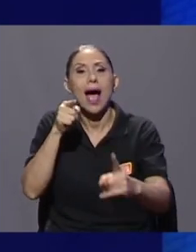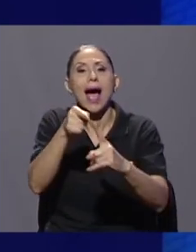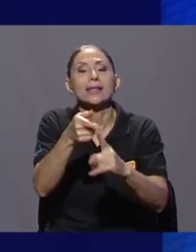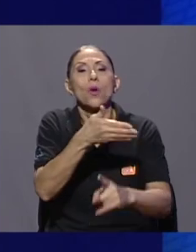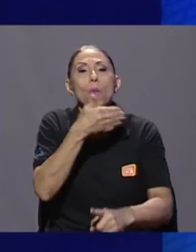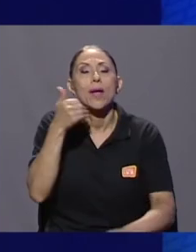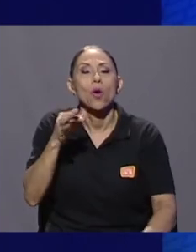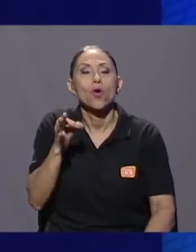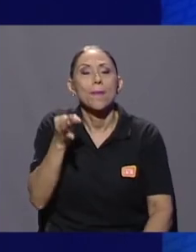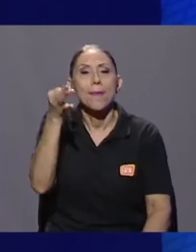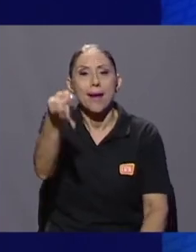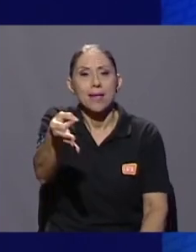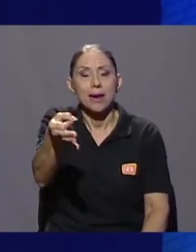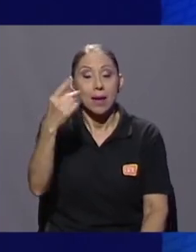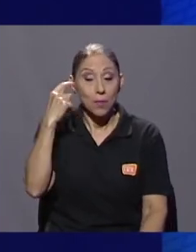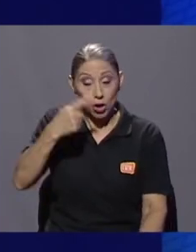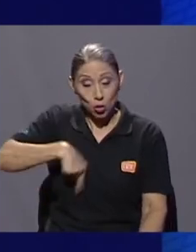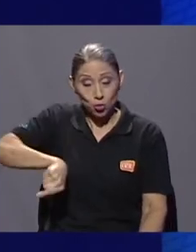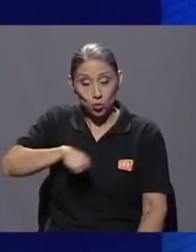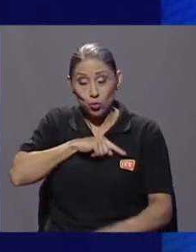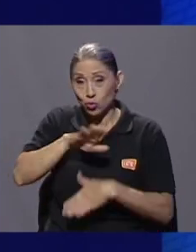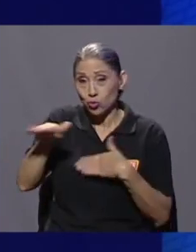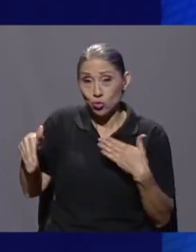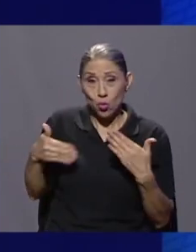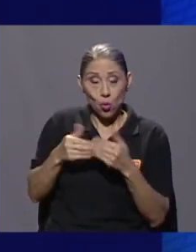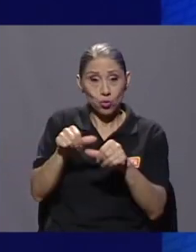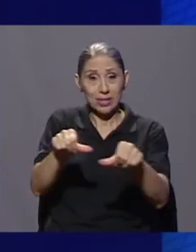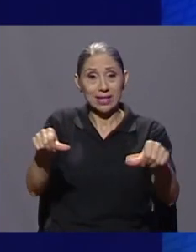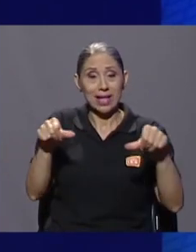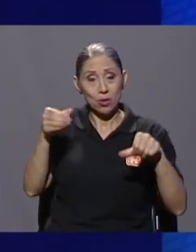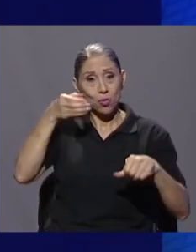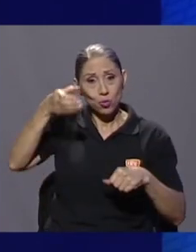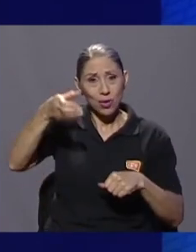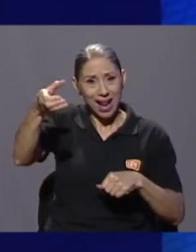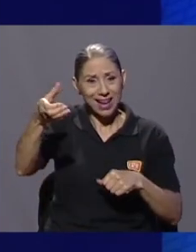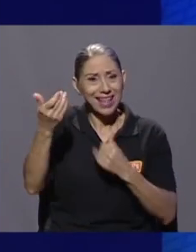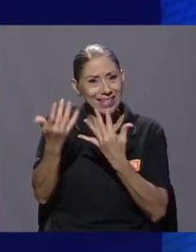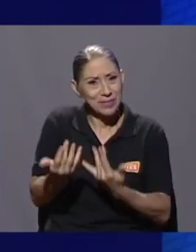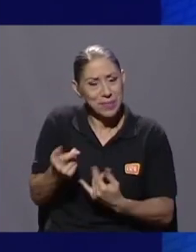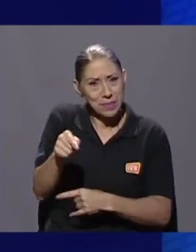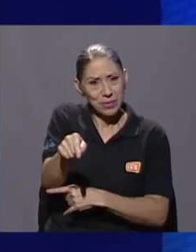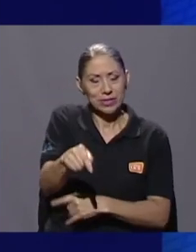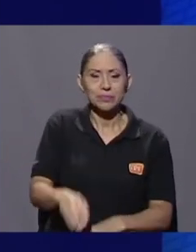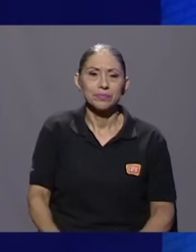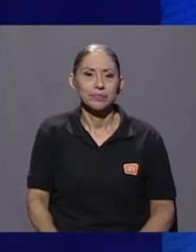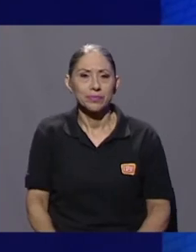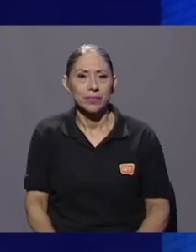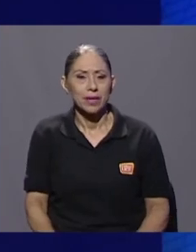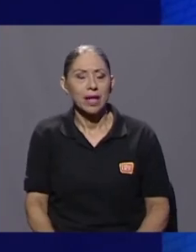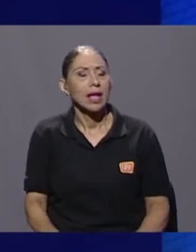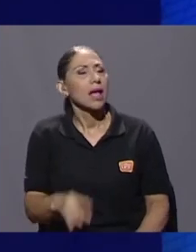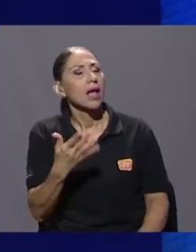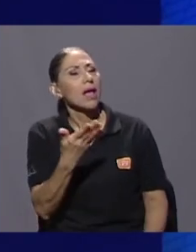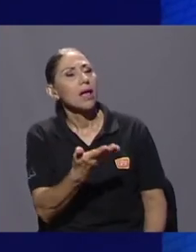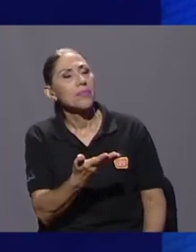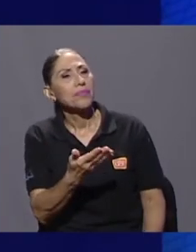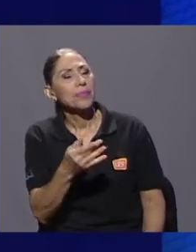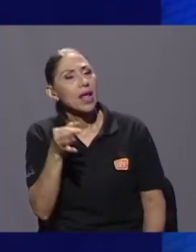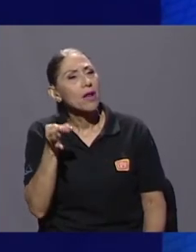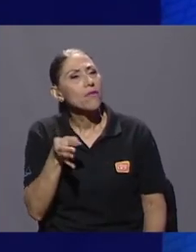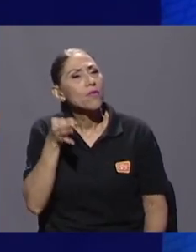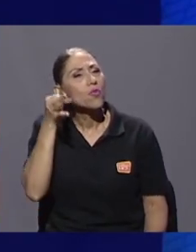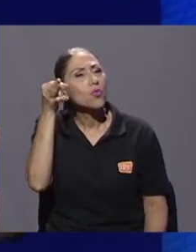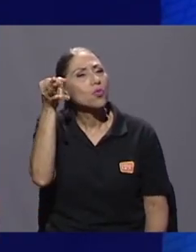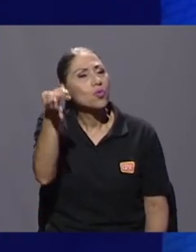todos los que estamos en el sector cultural, eso es lo que esperamos. ¿Qué podemos decir que será el futuro del